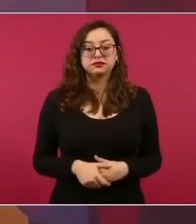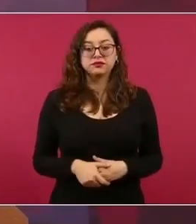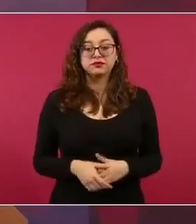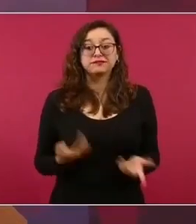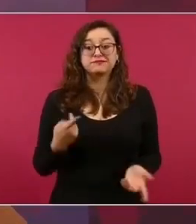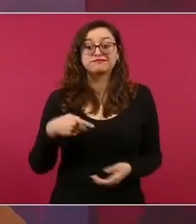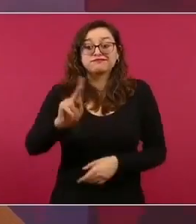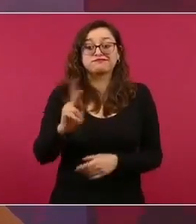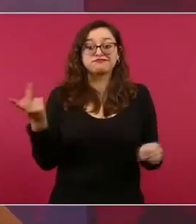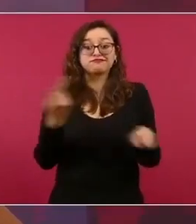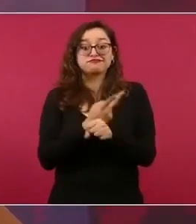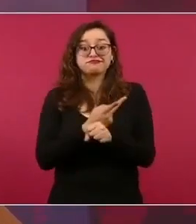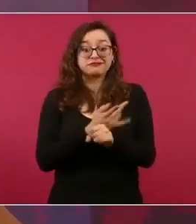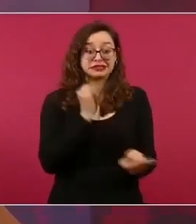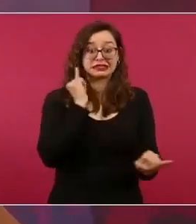del internet